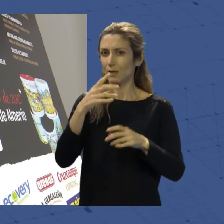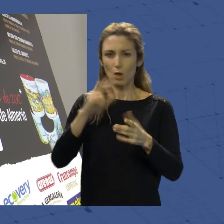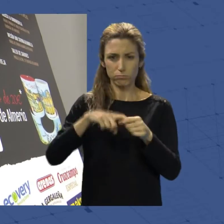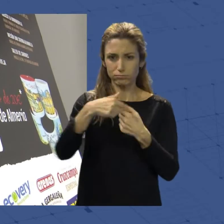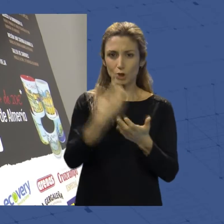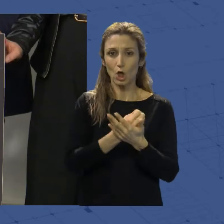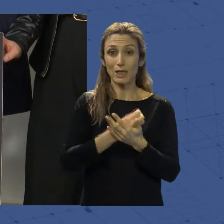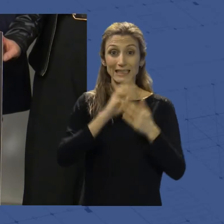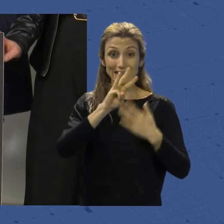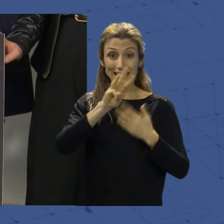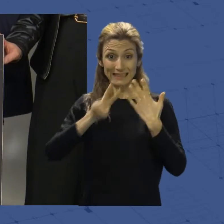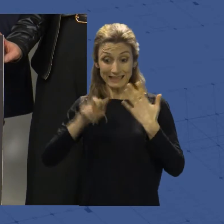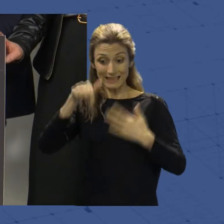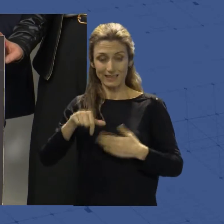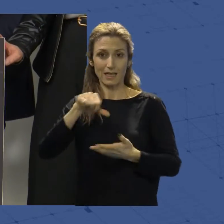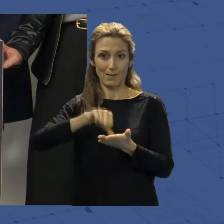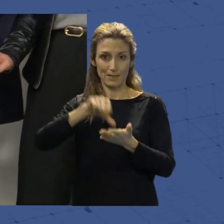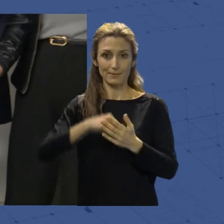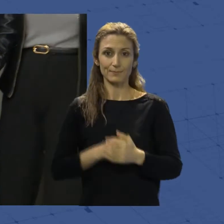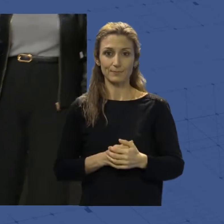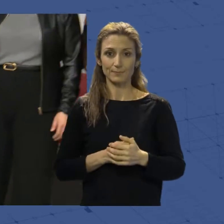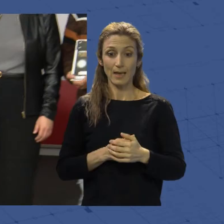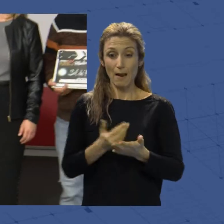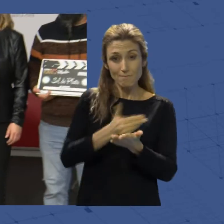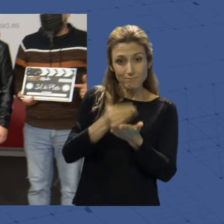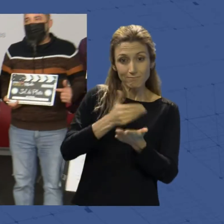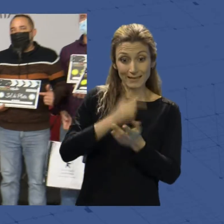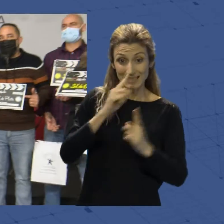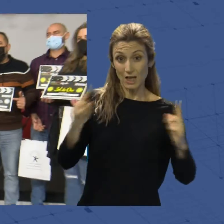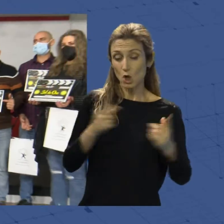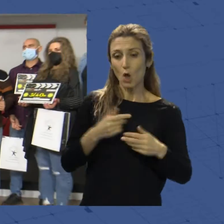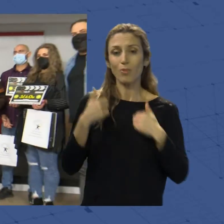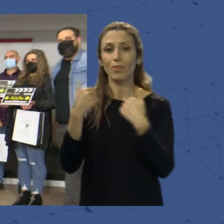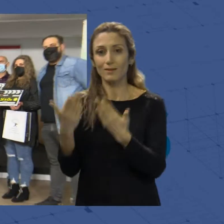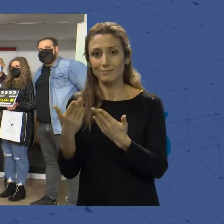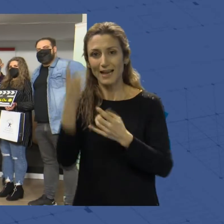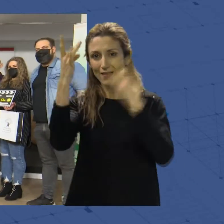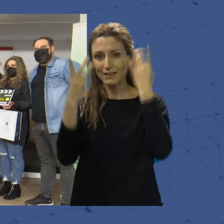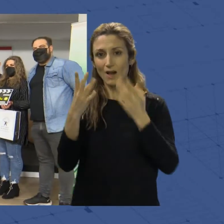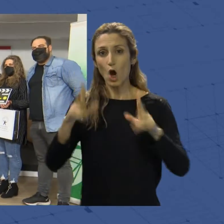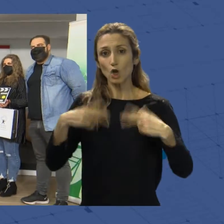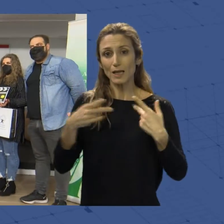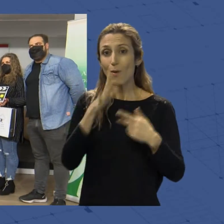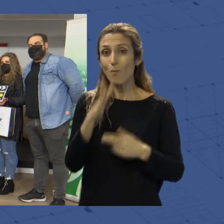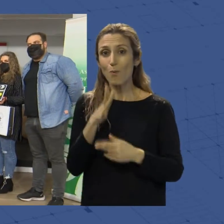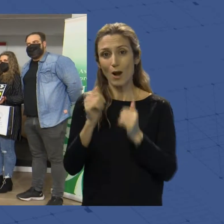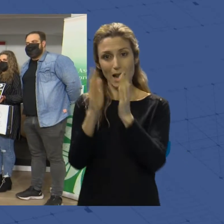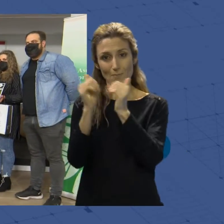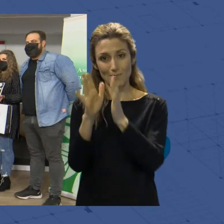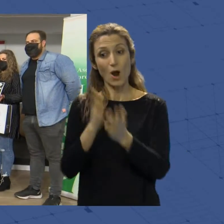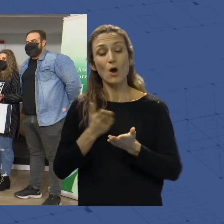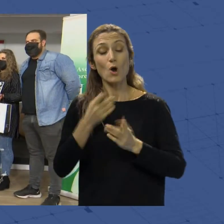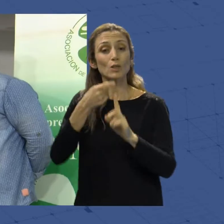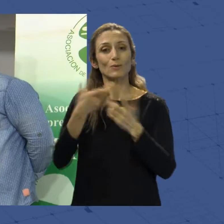37 de ellos de la capital. Parte de los beneficios de este año se han donado a la iniciativa Hostelería por la Palma, para ayudar a los